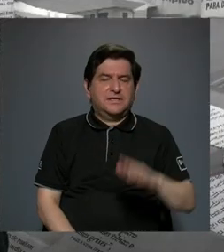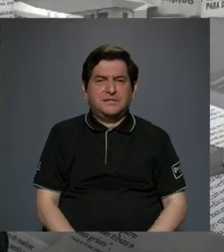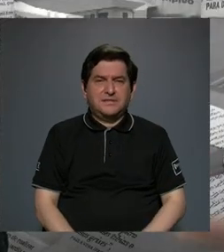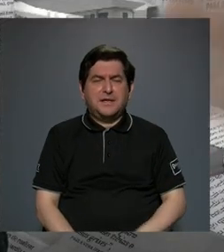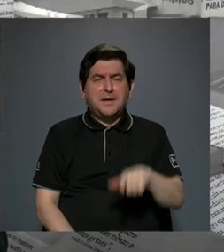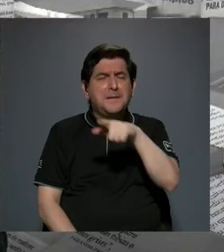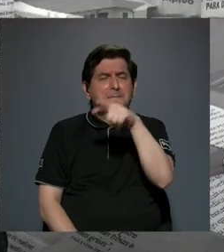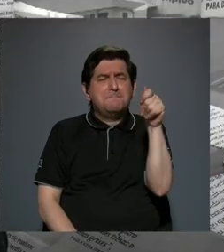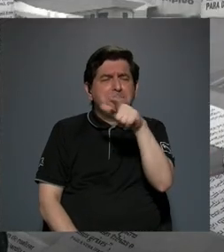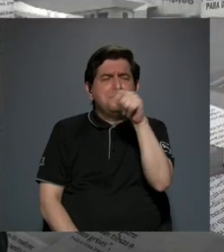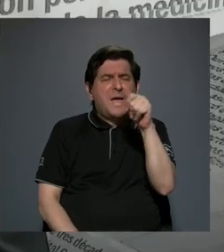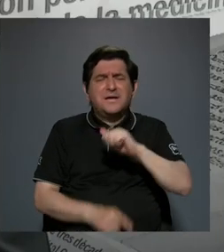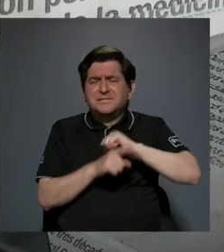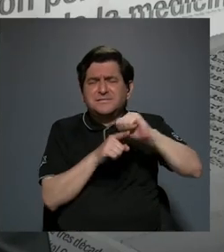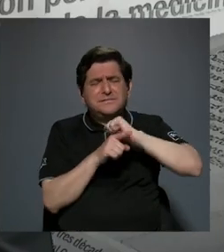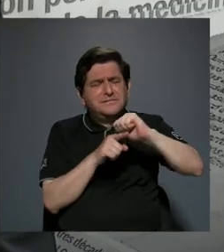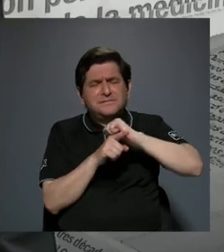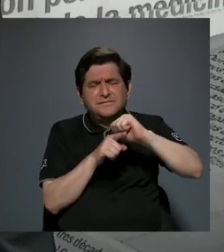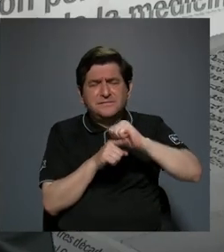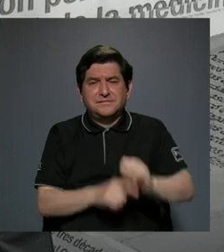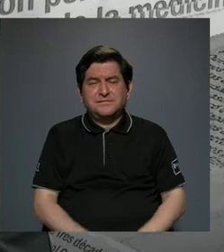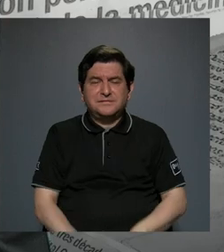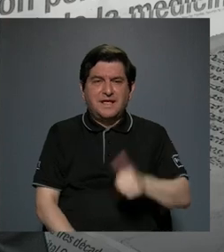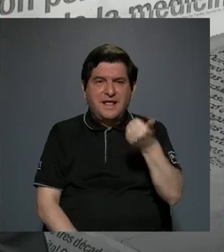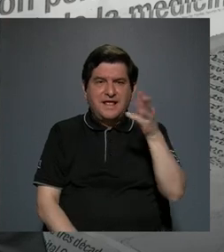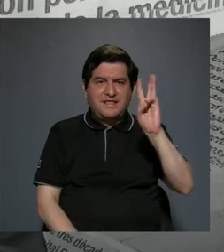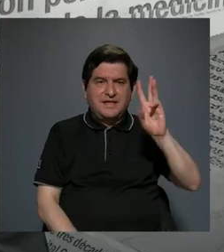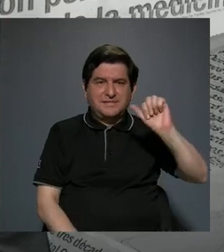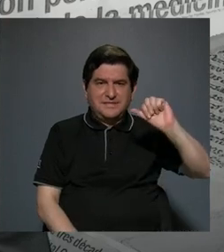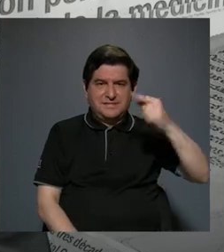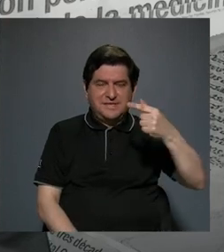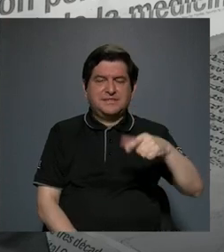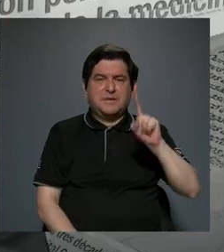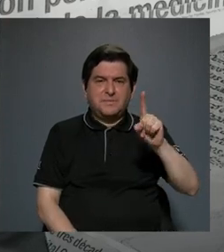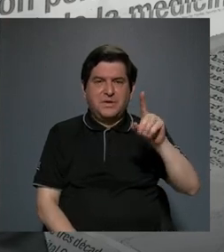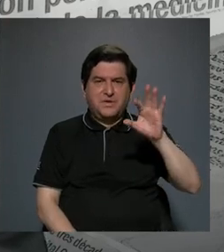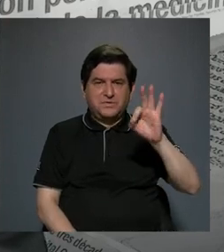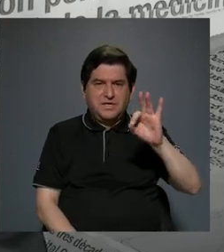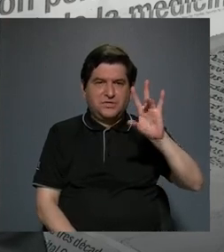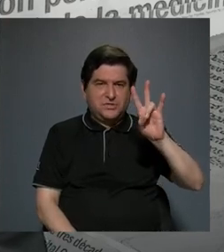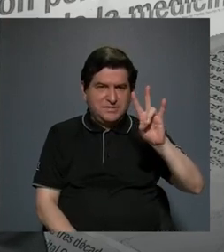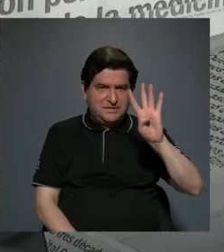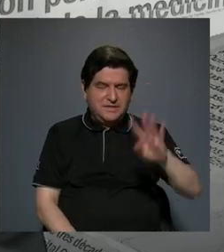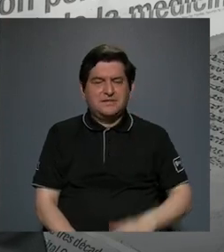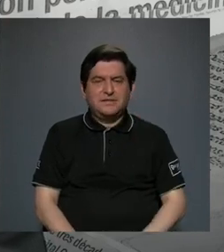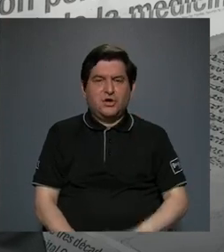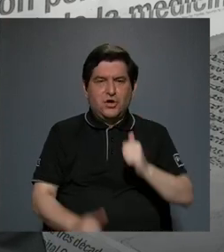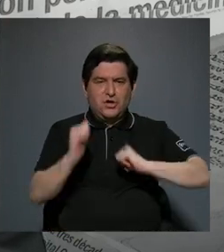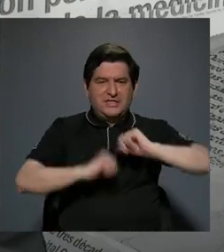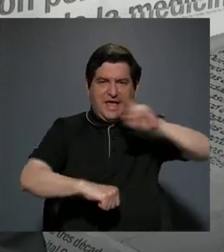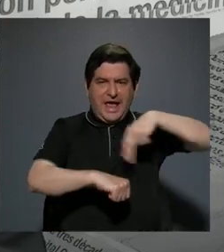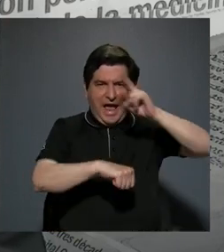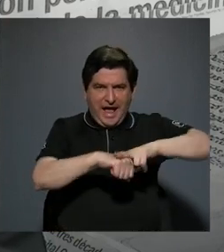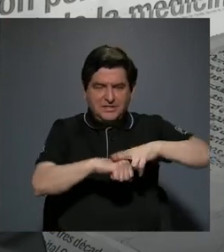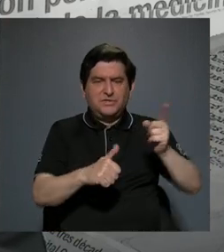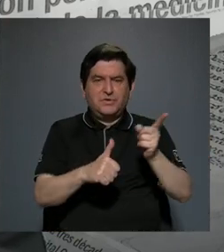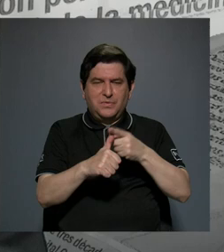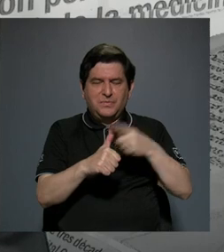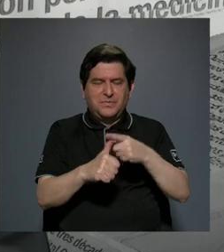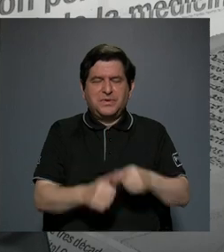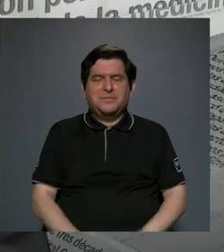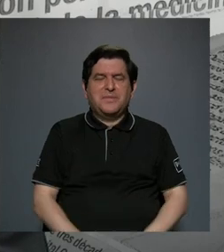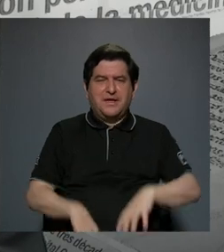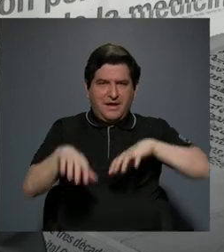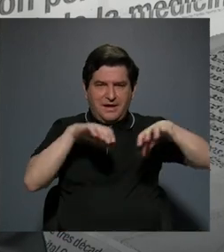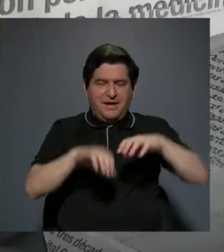después de meses de ensayo, ese 16 de agosto de 1974 en el Teatro Nacional fue el primer concierto